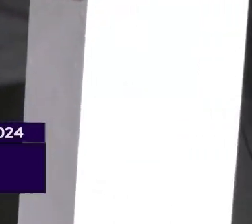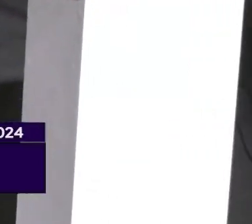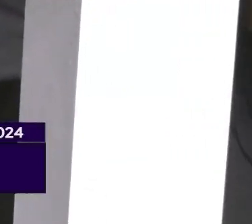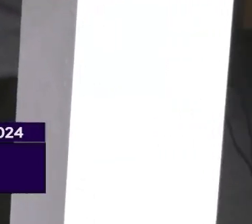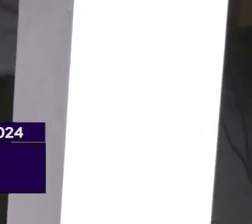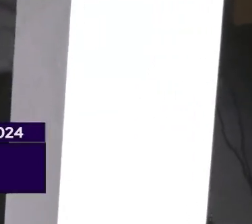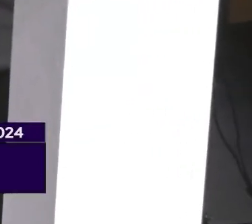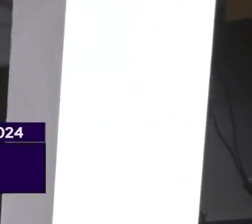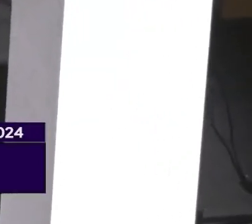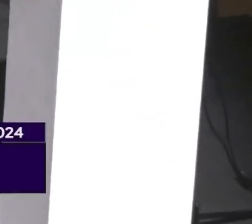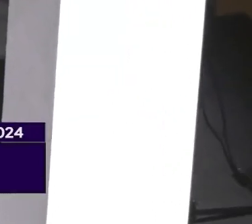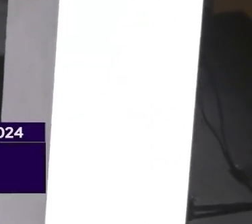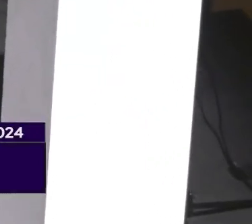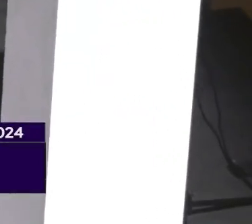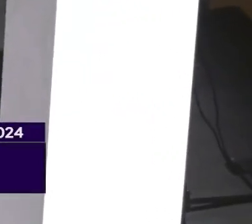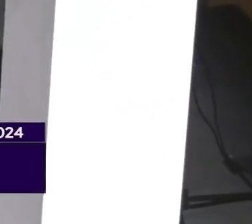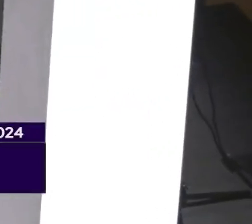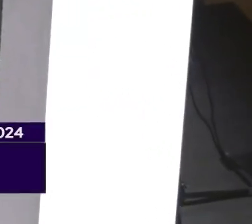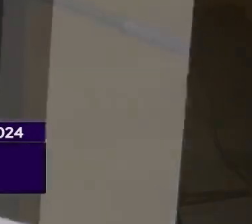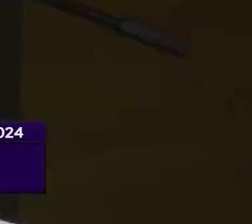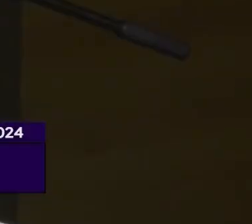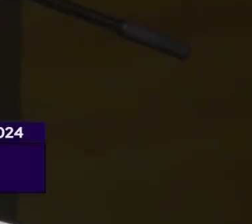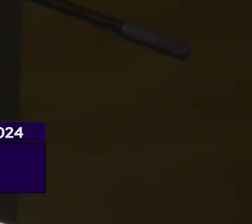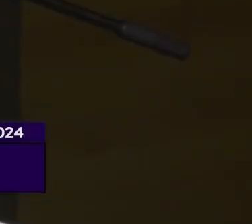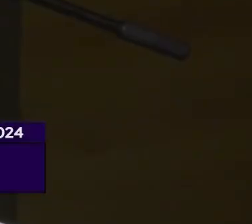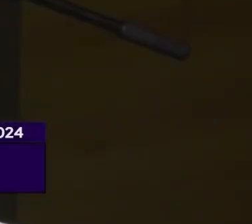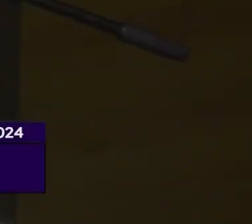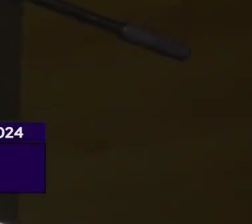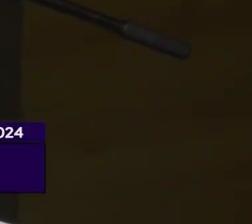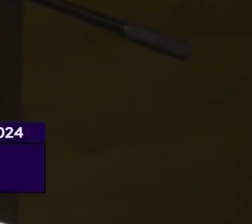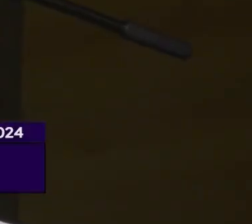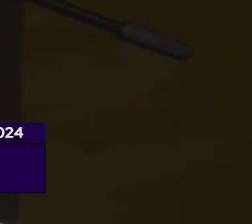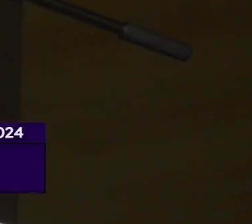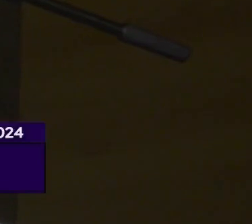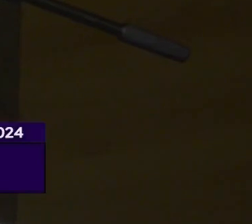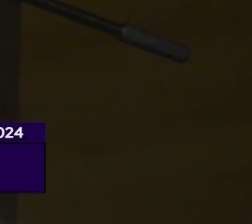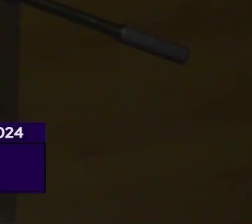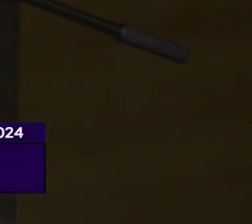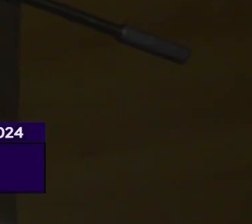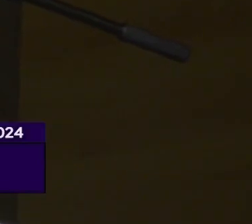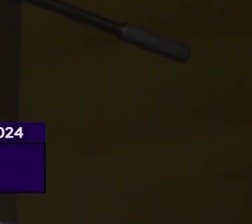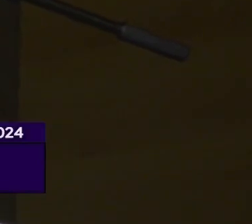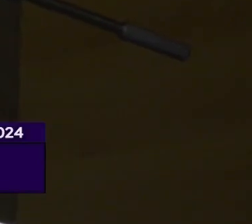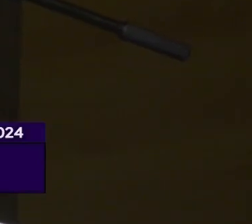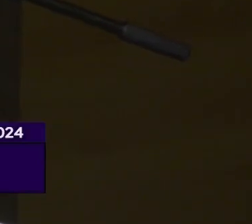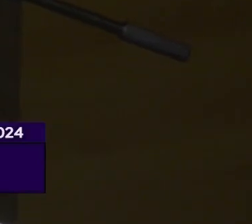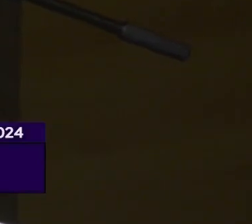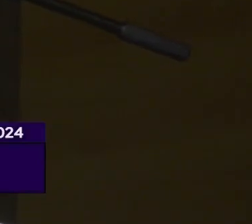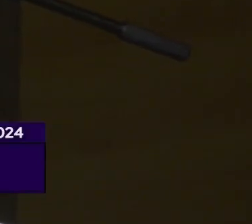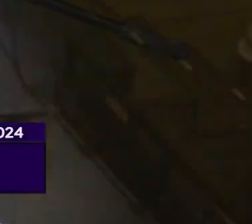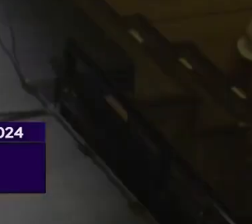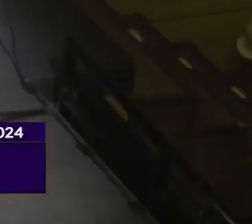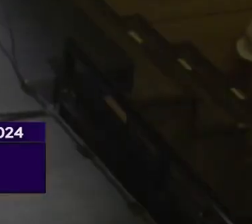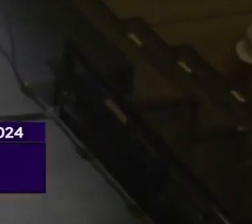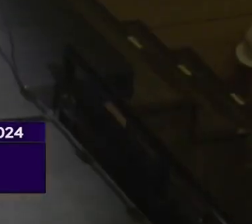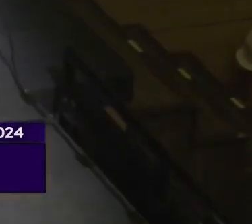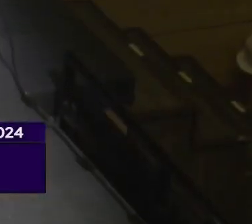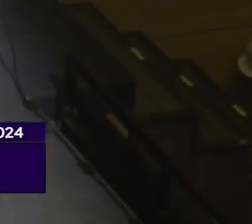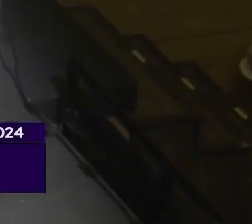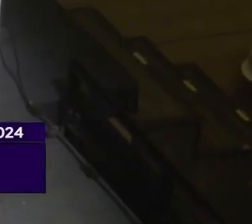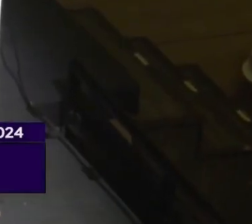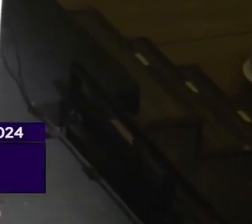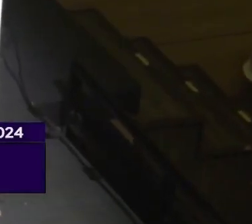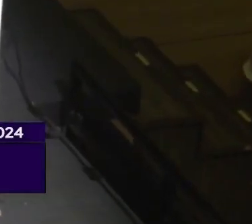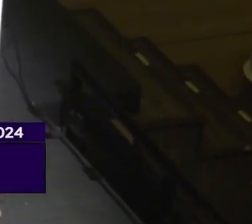Festival Centro 2024. El artista proveniente de María Lavaja Bolívar recibió un reconocimiento por parte de la